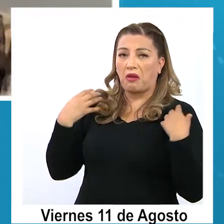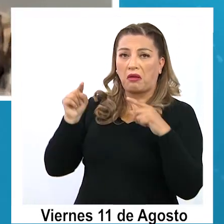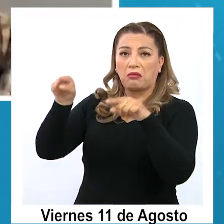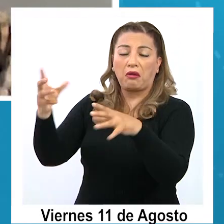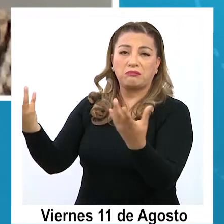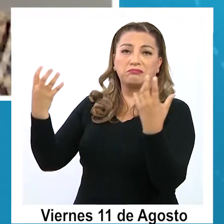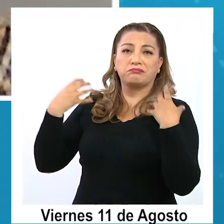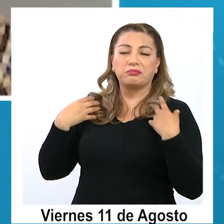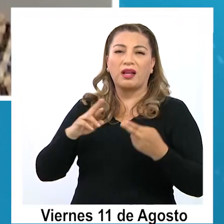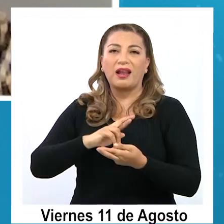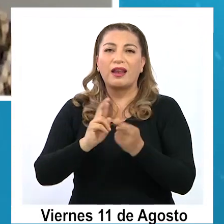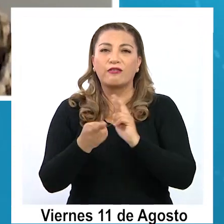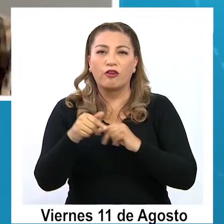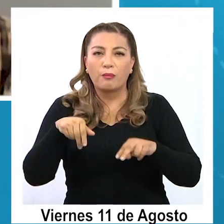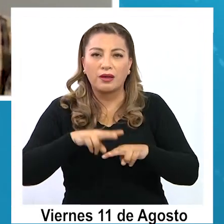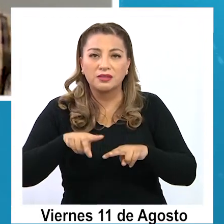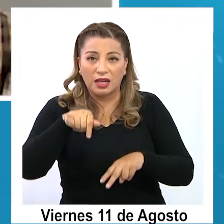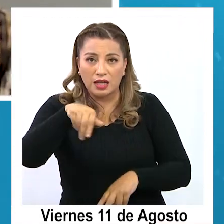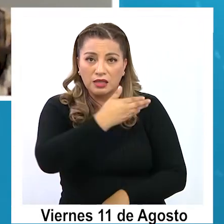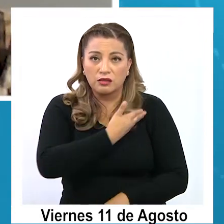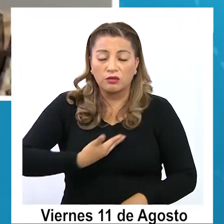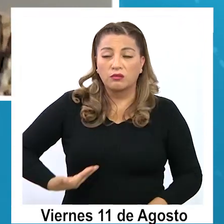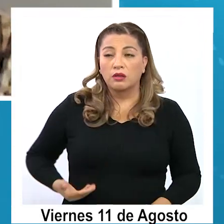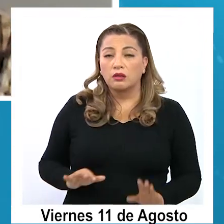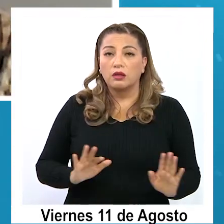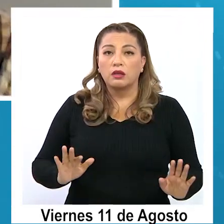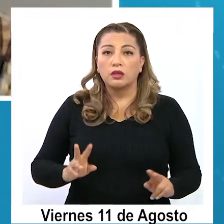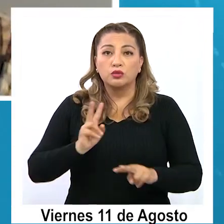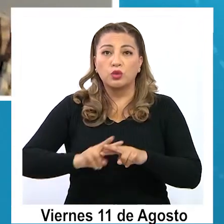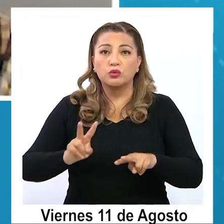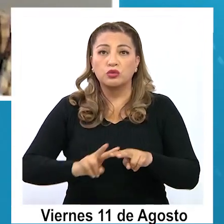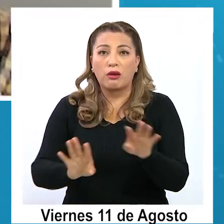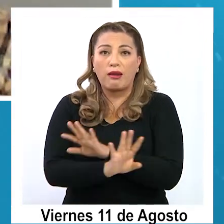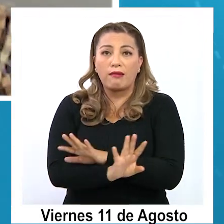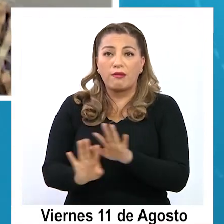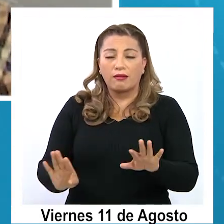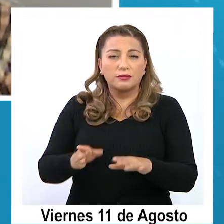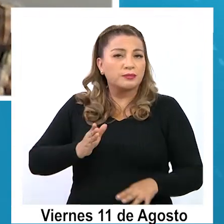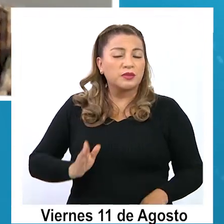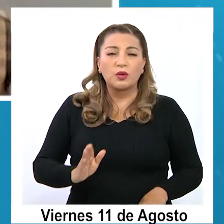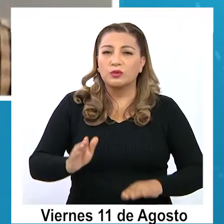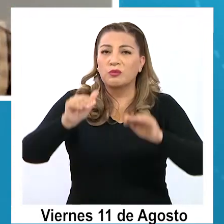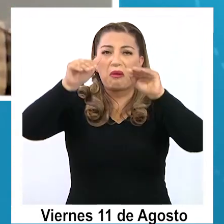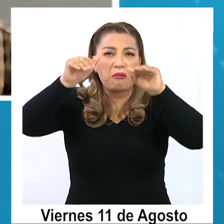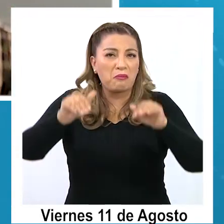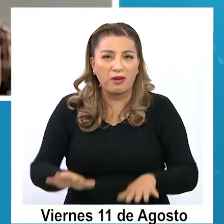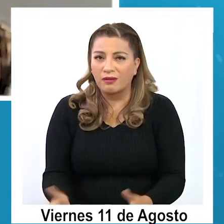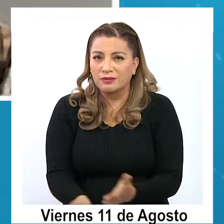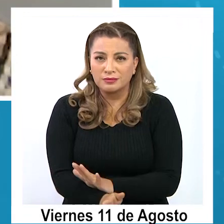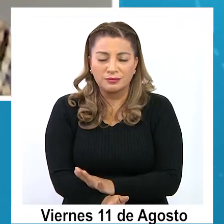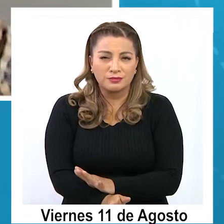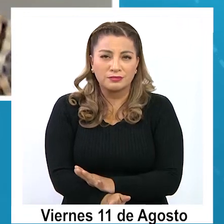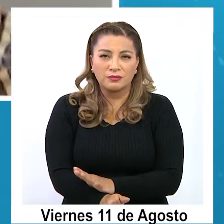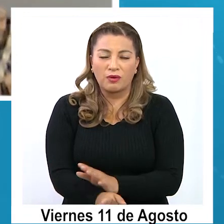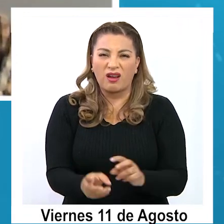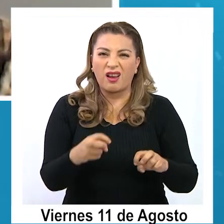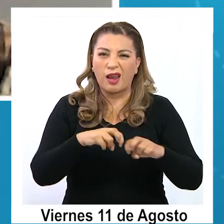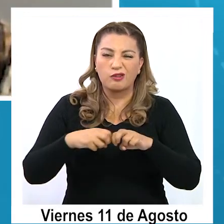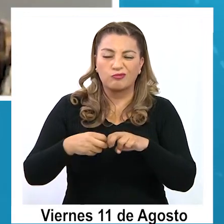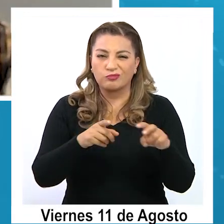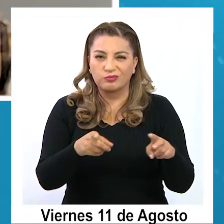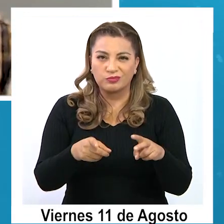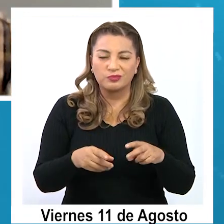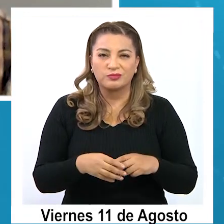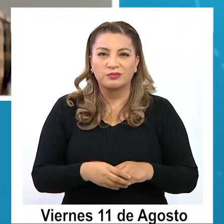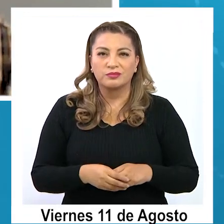las reformas que quiere hacer este gobierno, y al final no se resuelve nada, digamos, seguimos en la misma, en la misma pelea chica, como